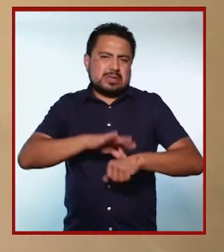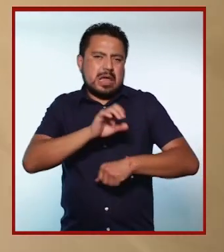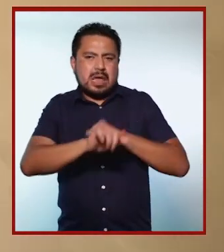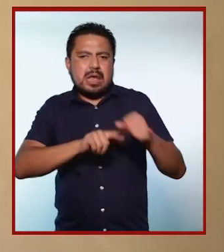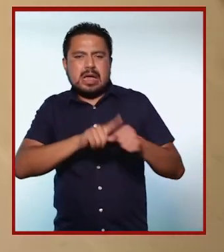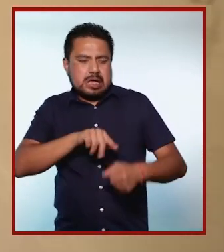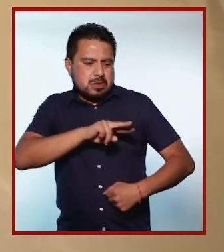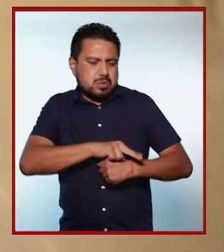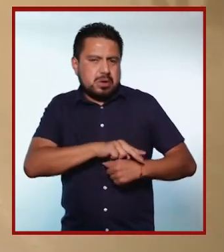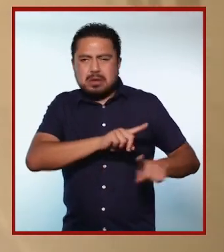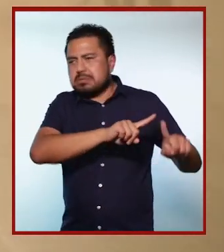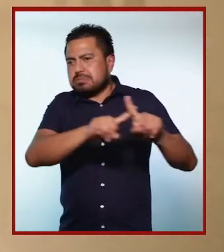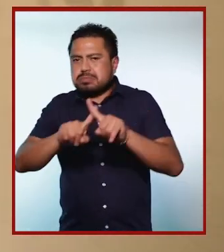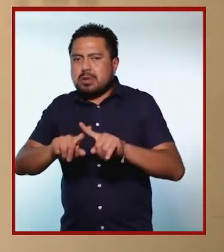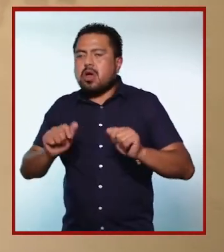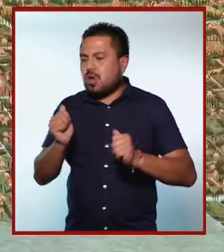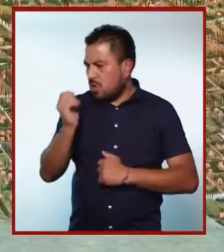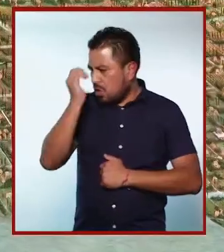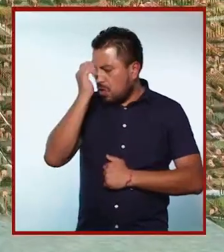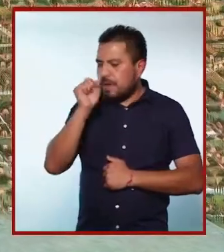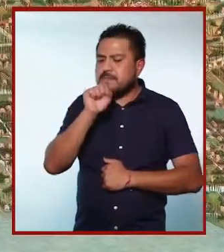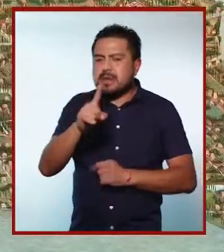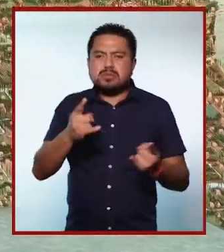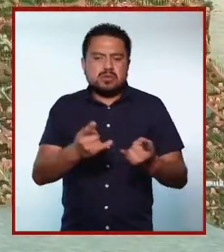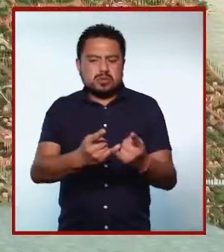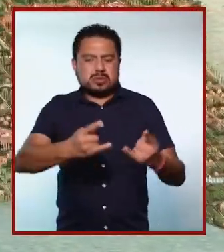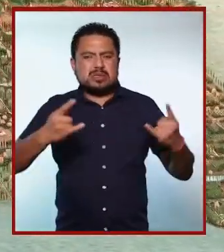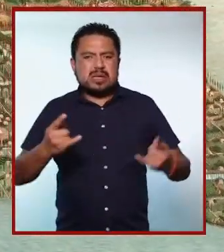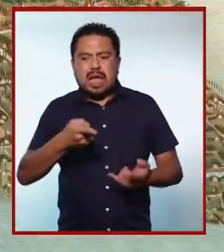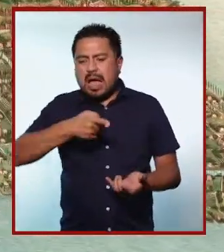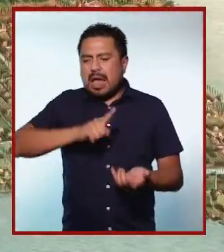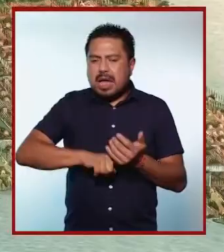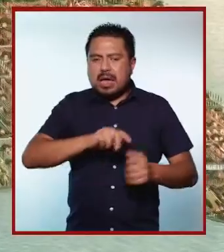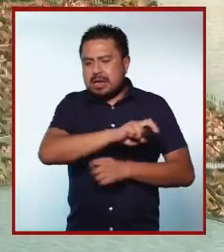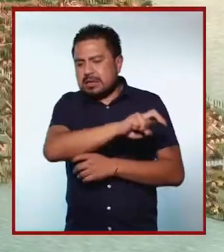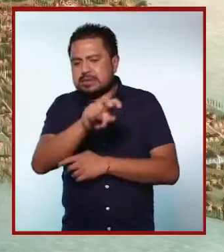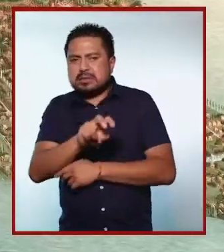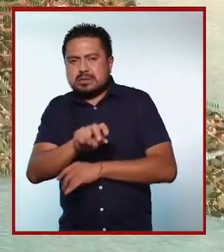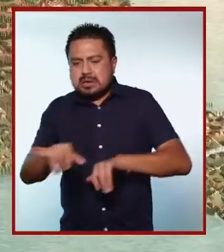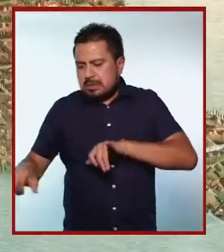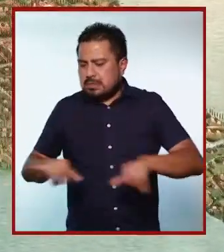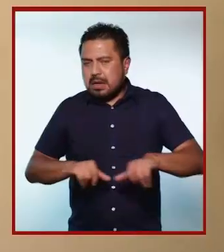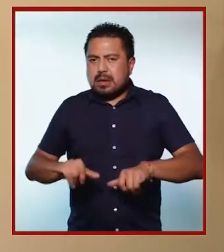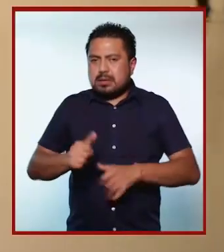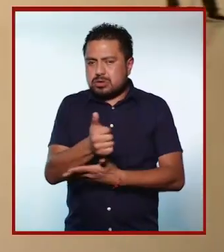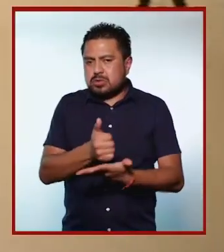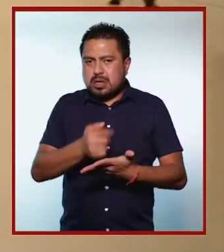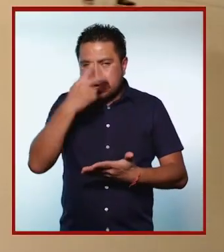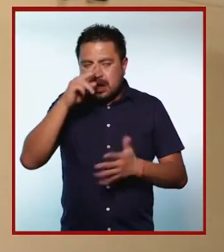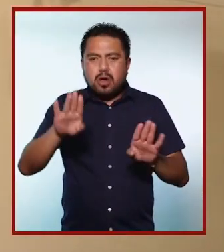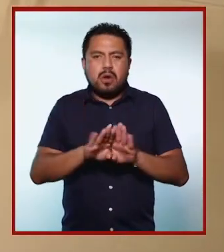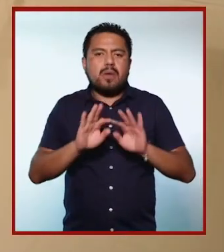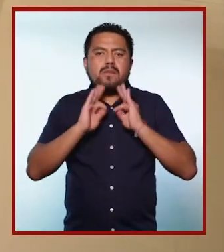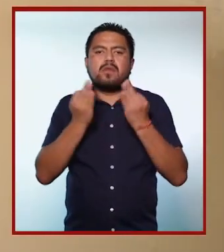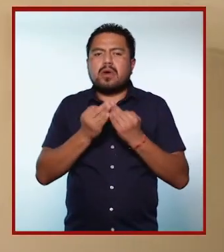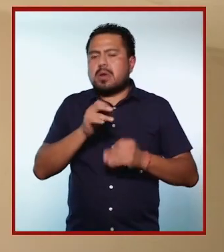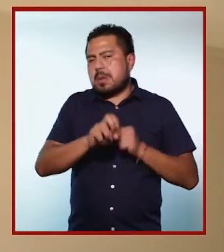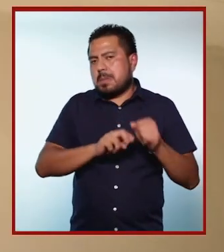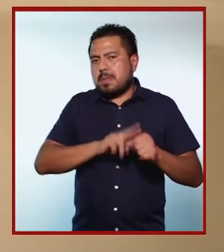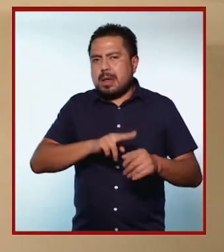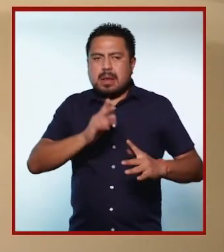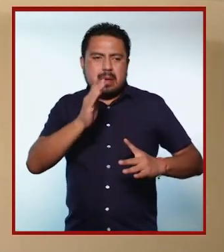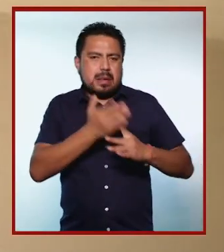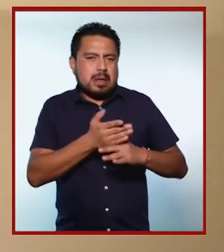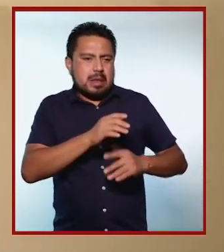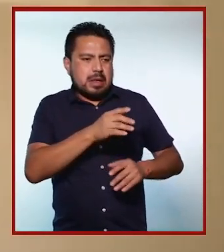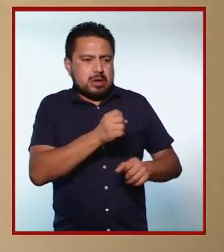veterinario y cuidado de la biodiversidad. Y conocimos la historia del trazo de la Ciudad de México y la formación de la clase